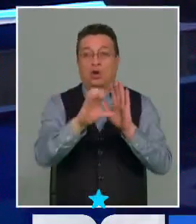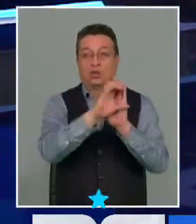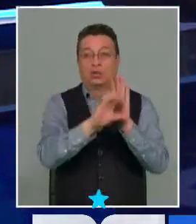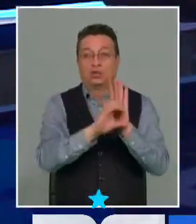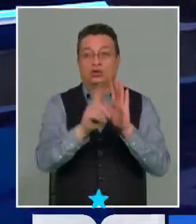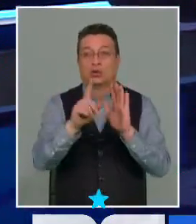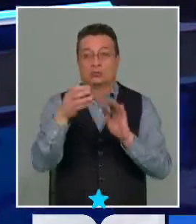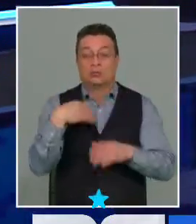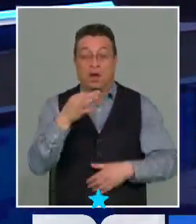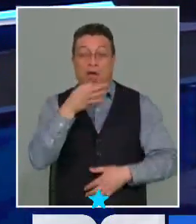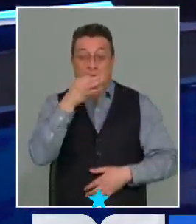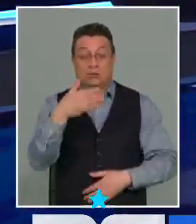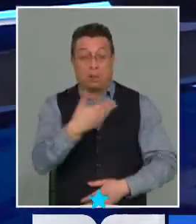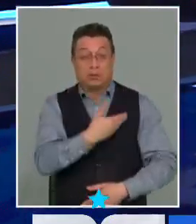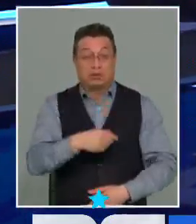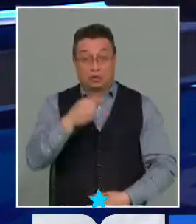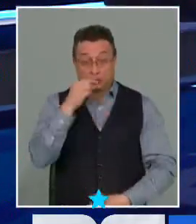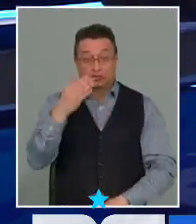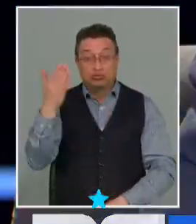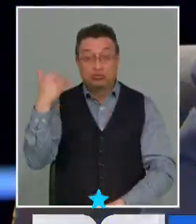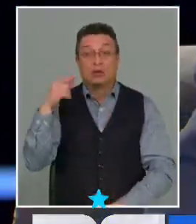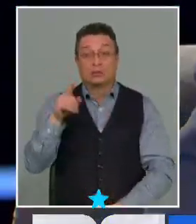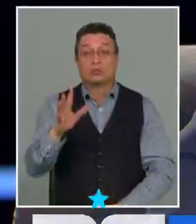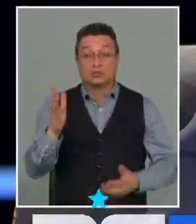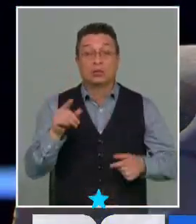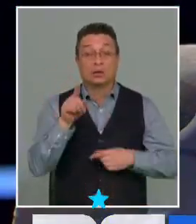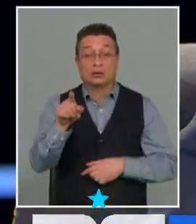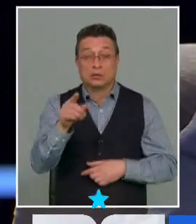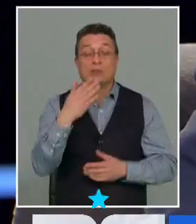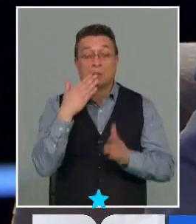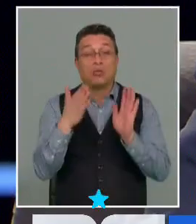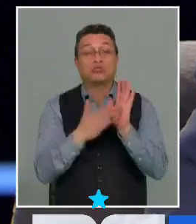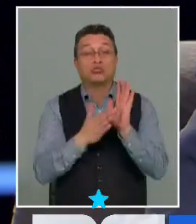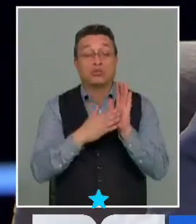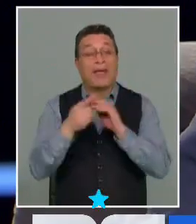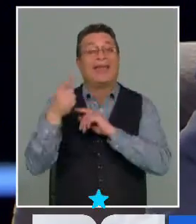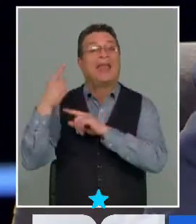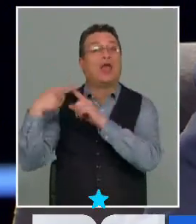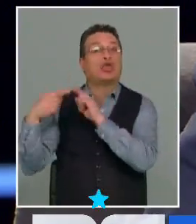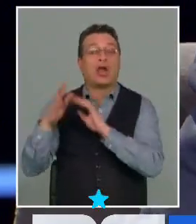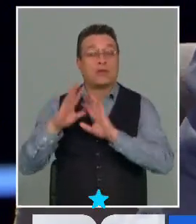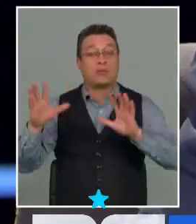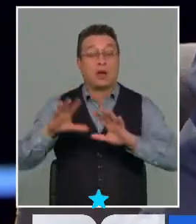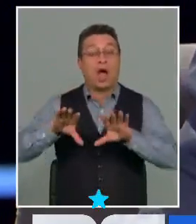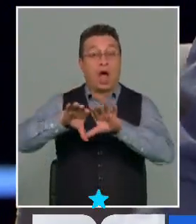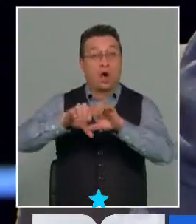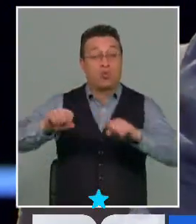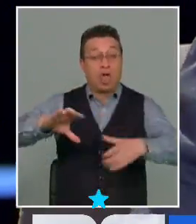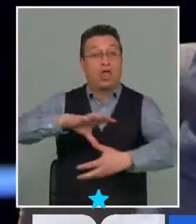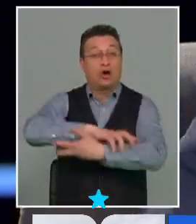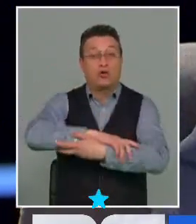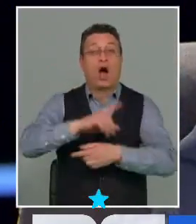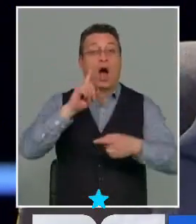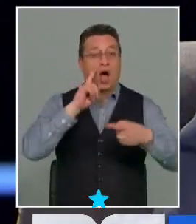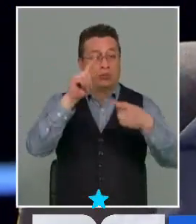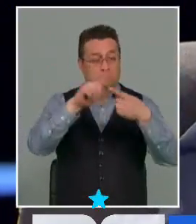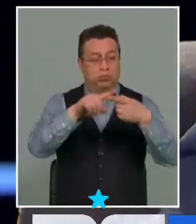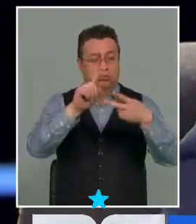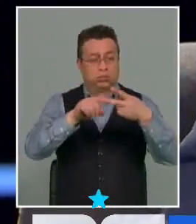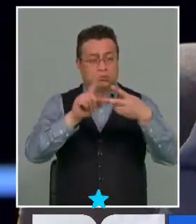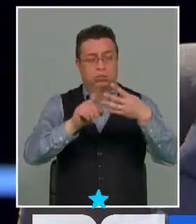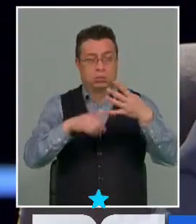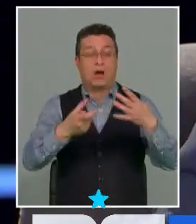Lo citó el presidente hace unos días atrás. es una contratación de la historia y que es un tratado que existe y que como muchos otros que